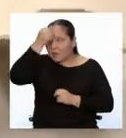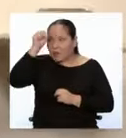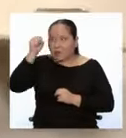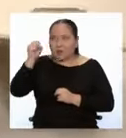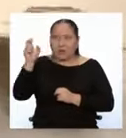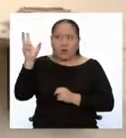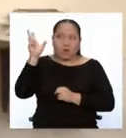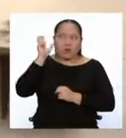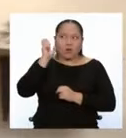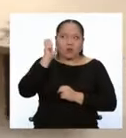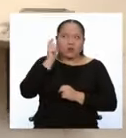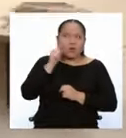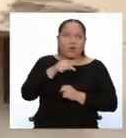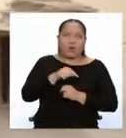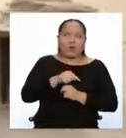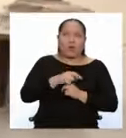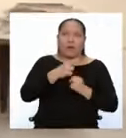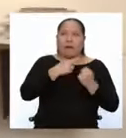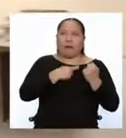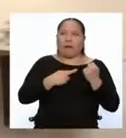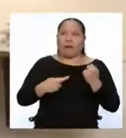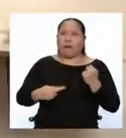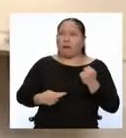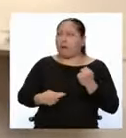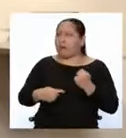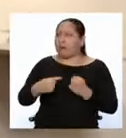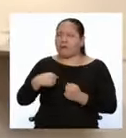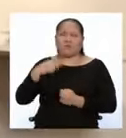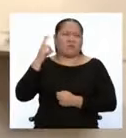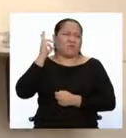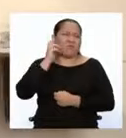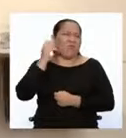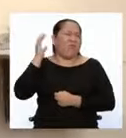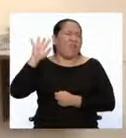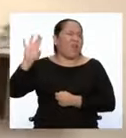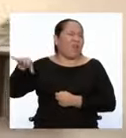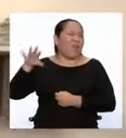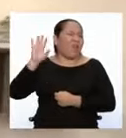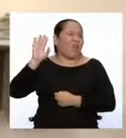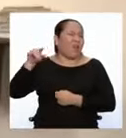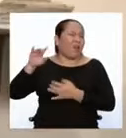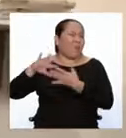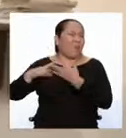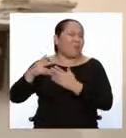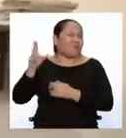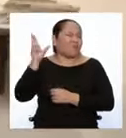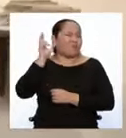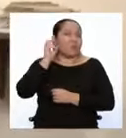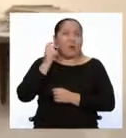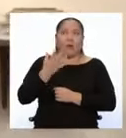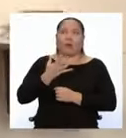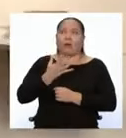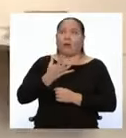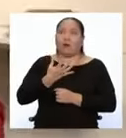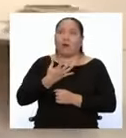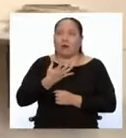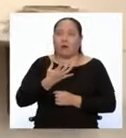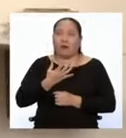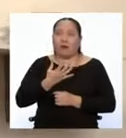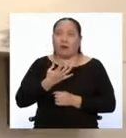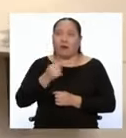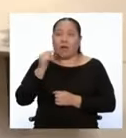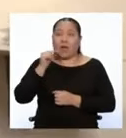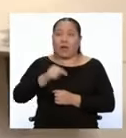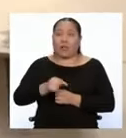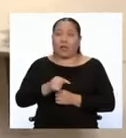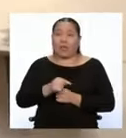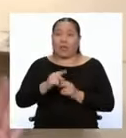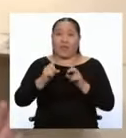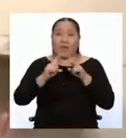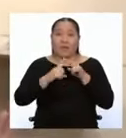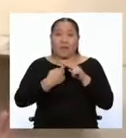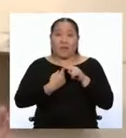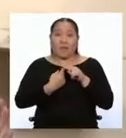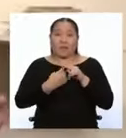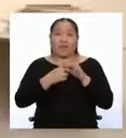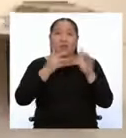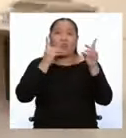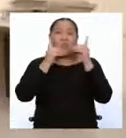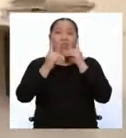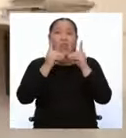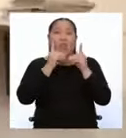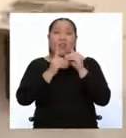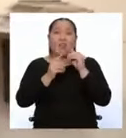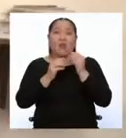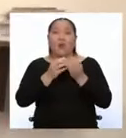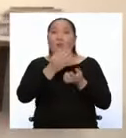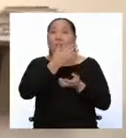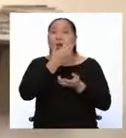oídos del rey gordito y bonachón que nunca quiso escuchar a su pueblo. Es así que surge uno de los diálogos mejor conservados a lo largo de la